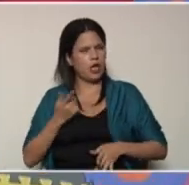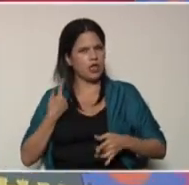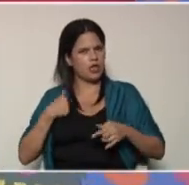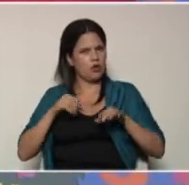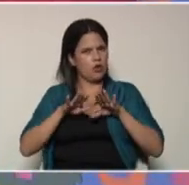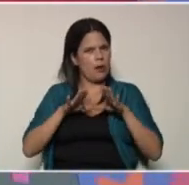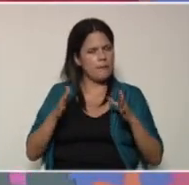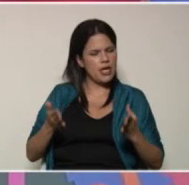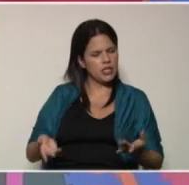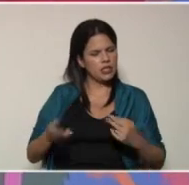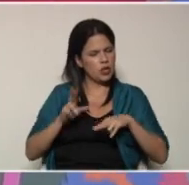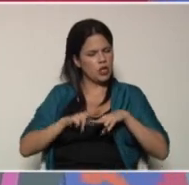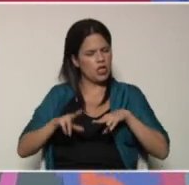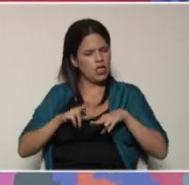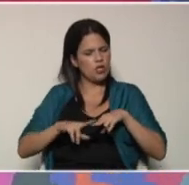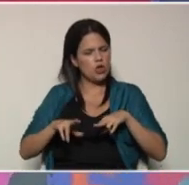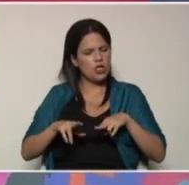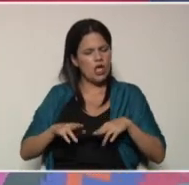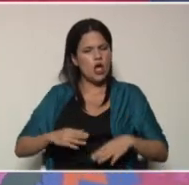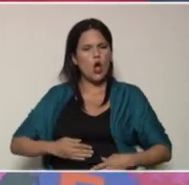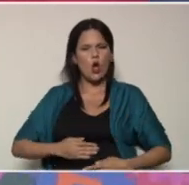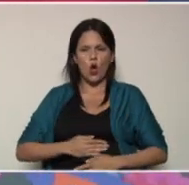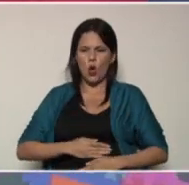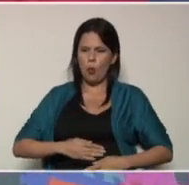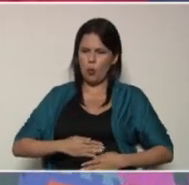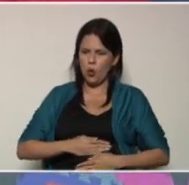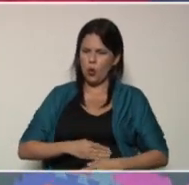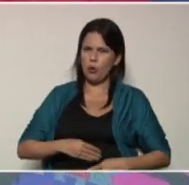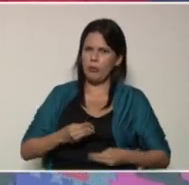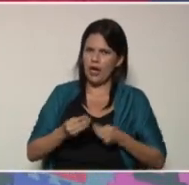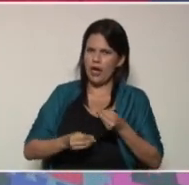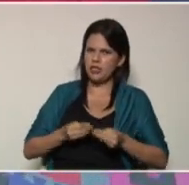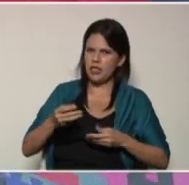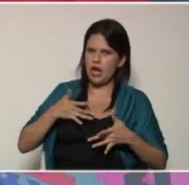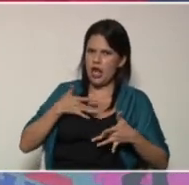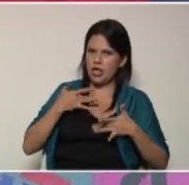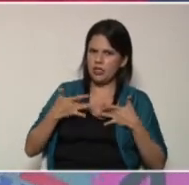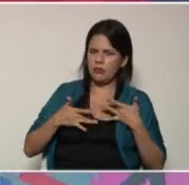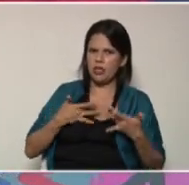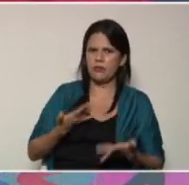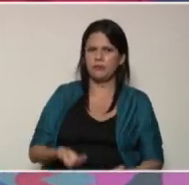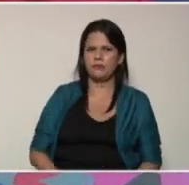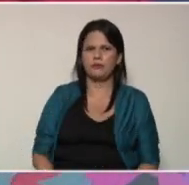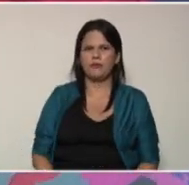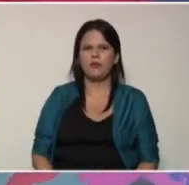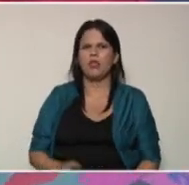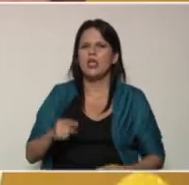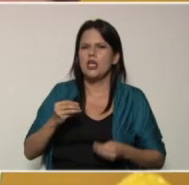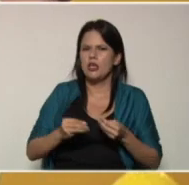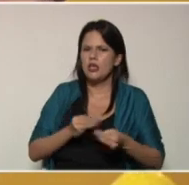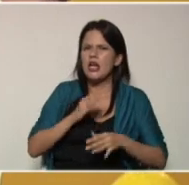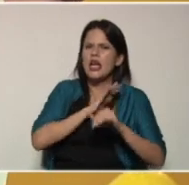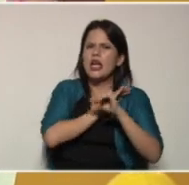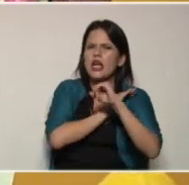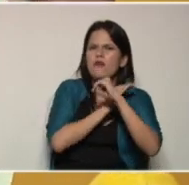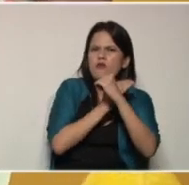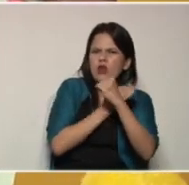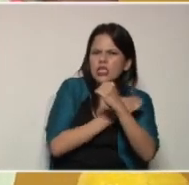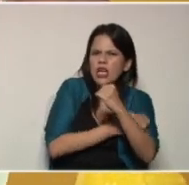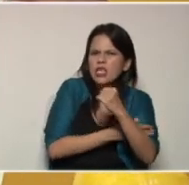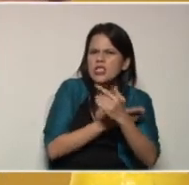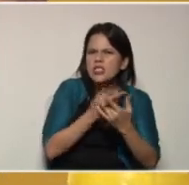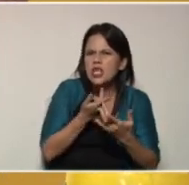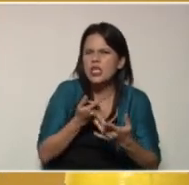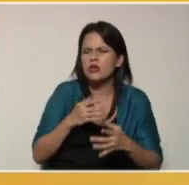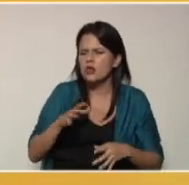tener donde el niño esté cómodo para realizar la actividad pedagógica, ir reforzando esos, cómo se